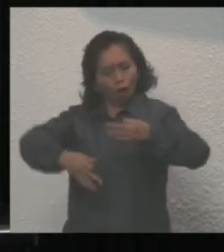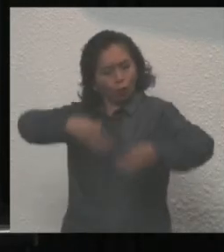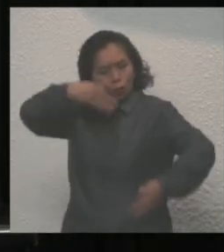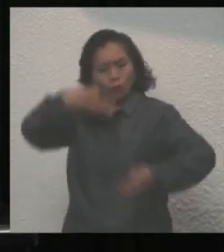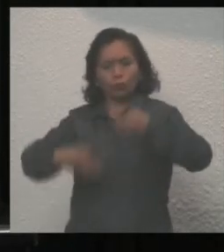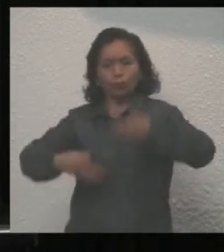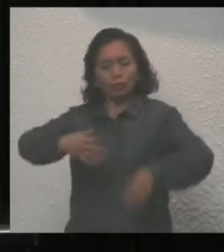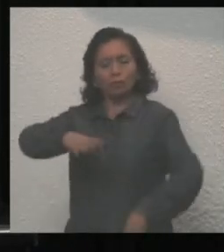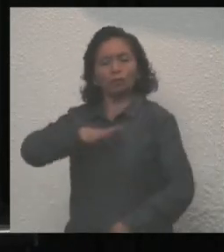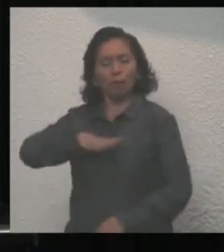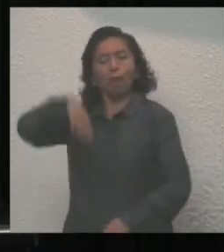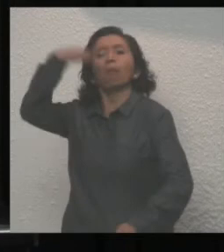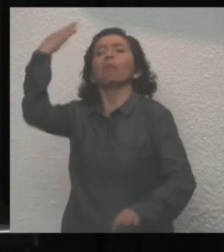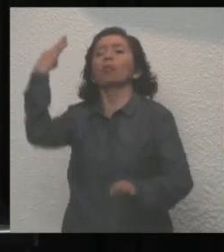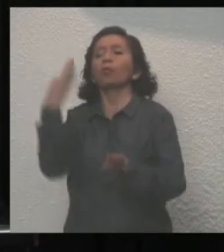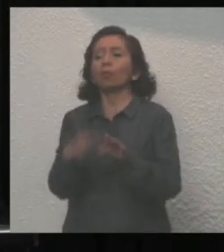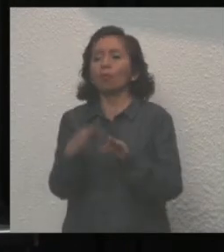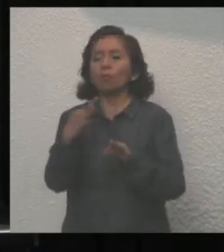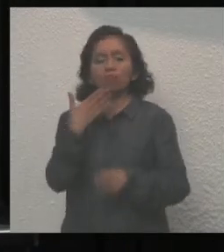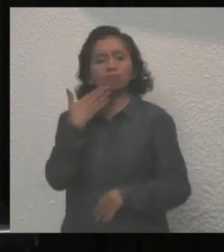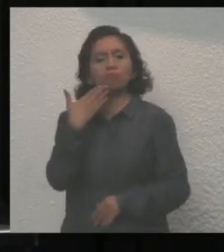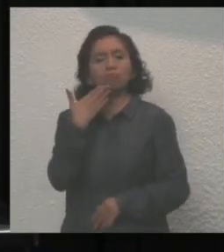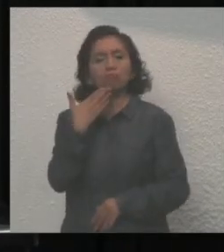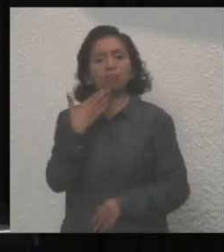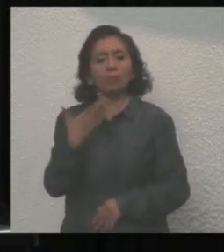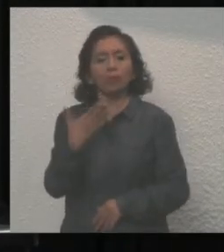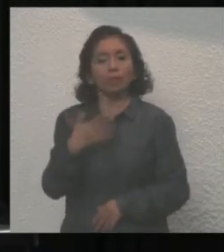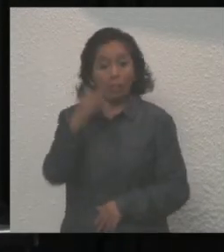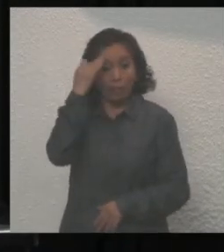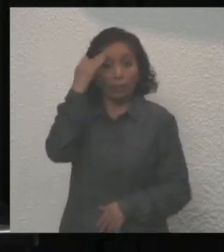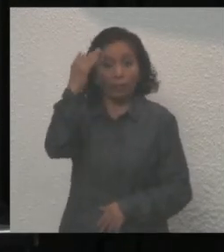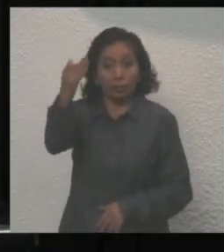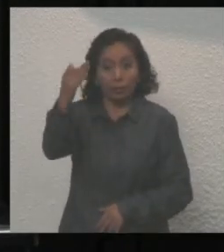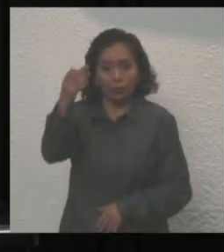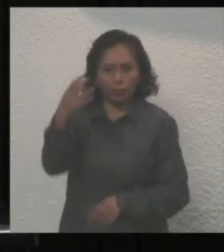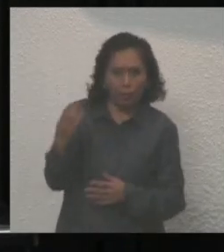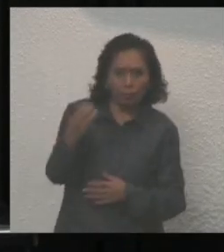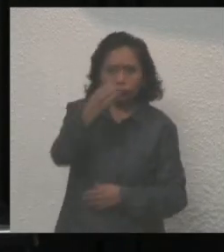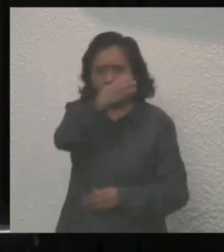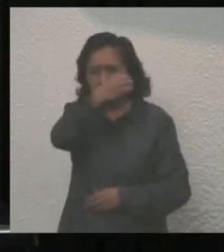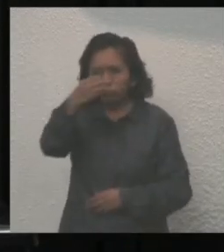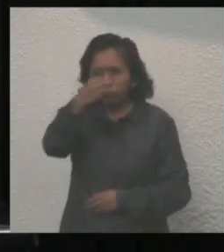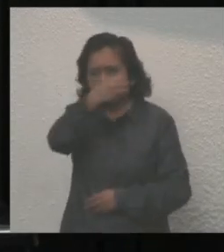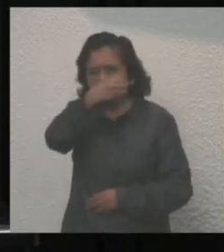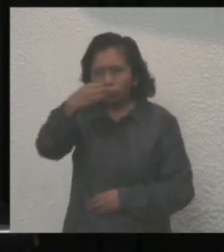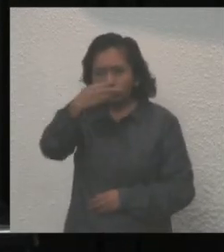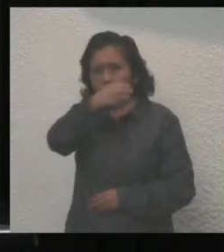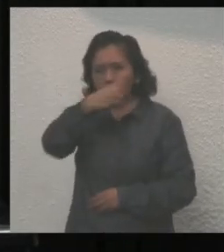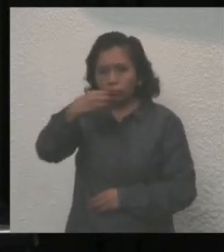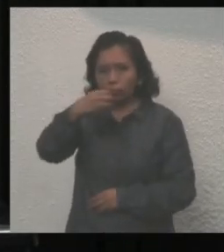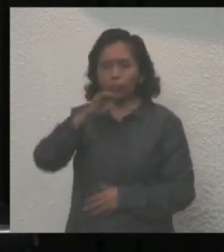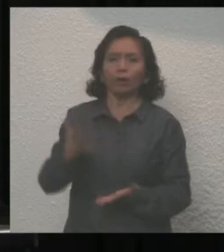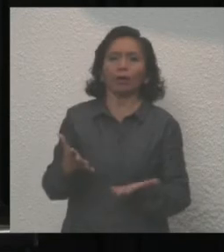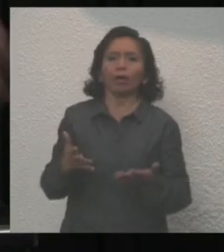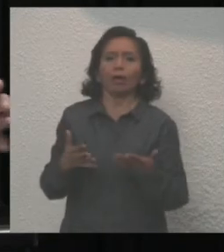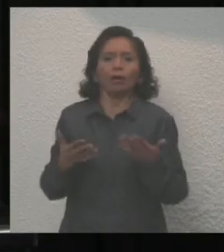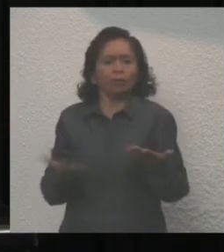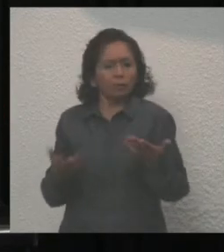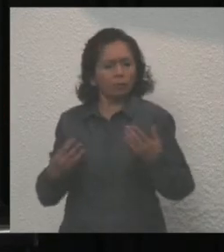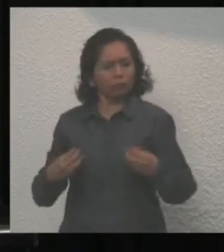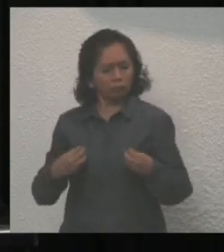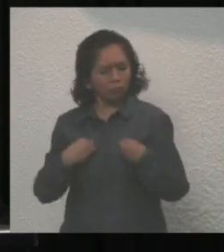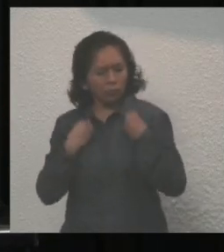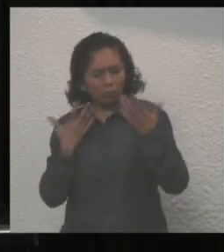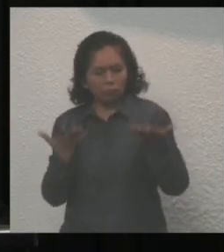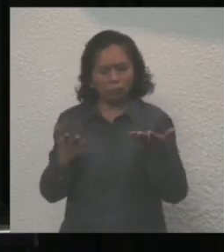necesario para cumplir con su encomienda es tiempo de reordenar las finanzas públicas para mirar con tranquilidad lo